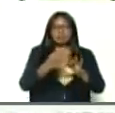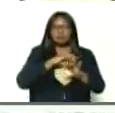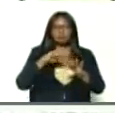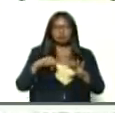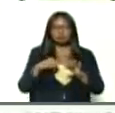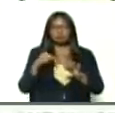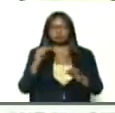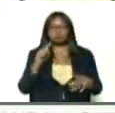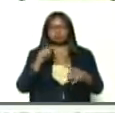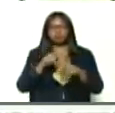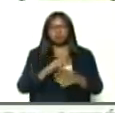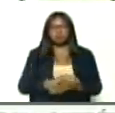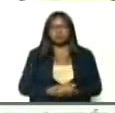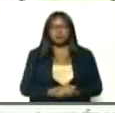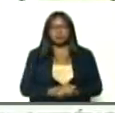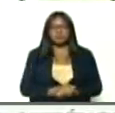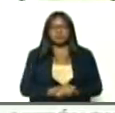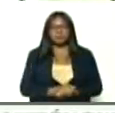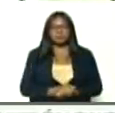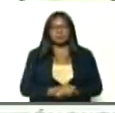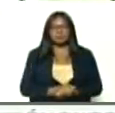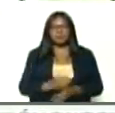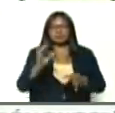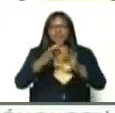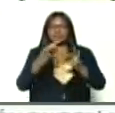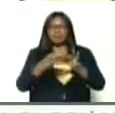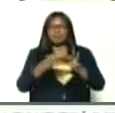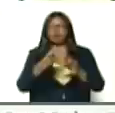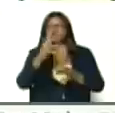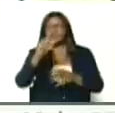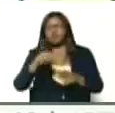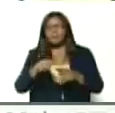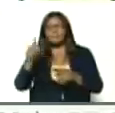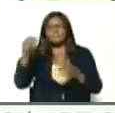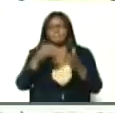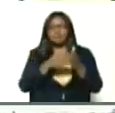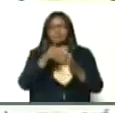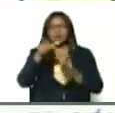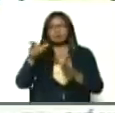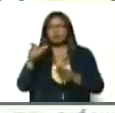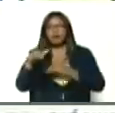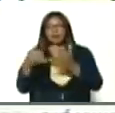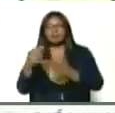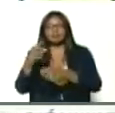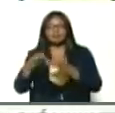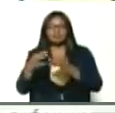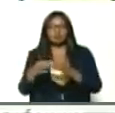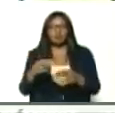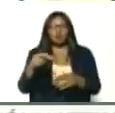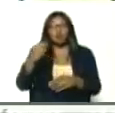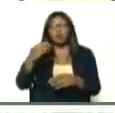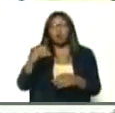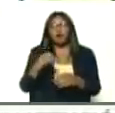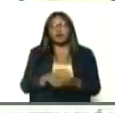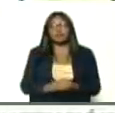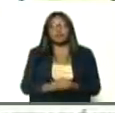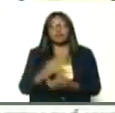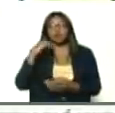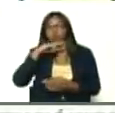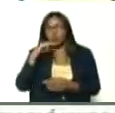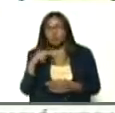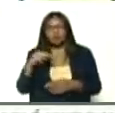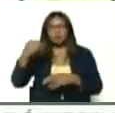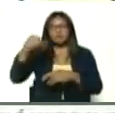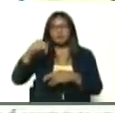no pasábamos, el número de los mil casos, octubre, noviembre, diciembre,